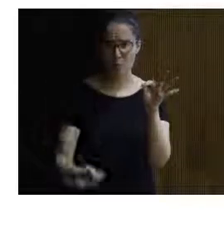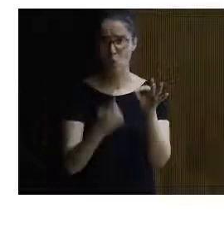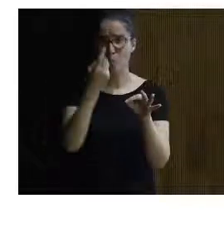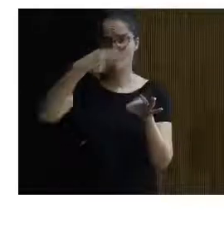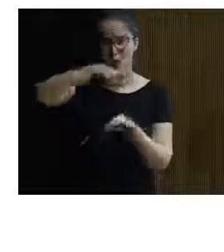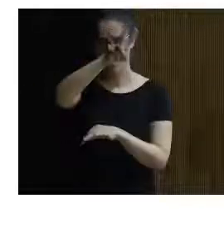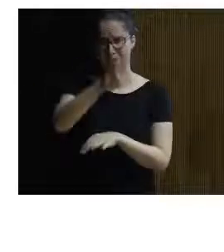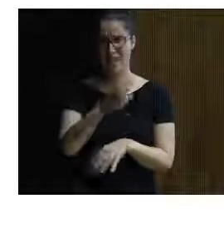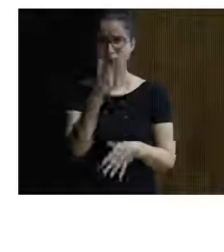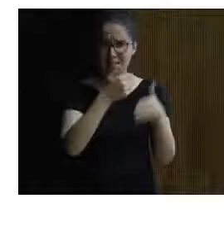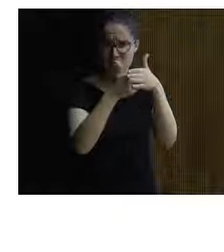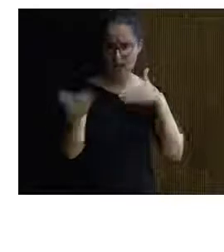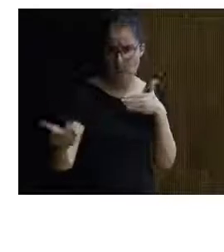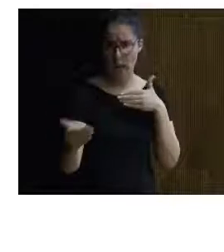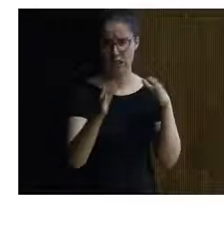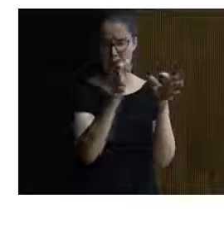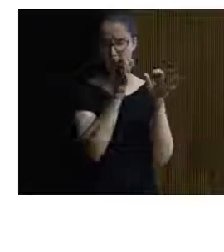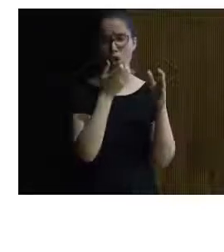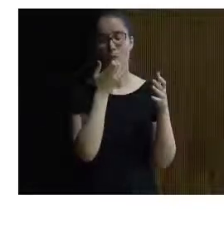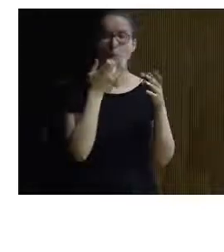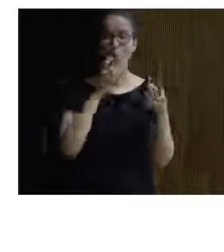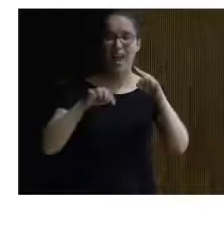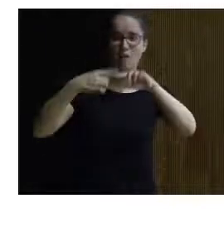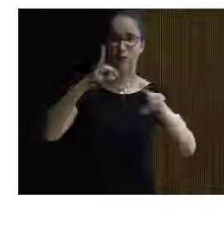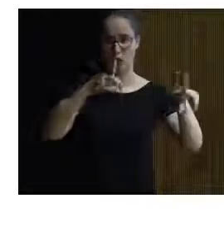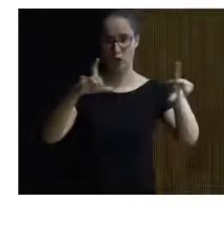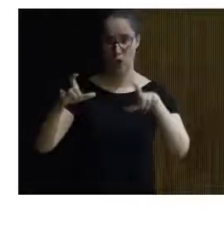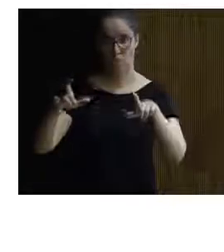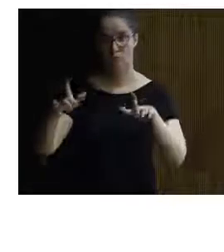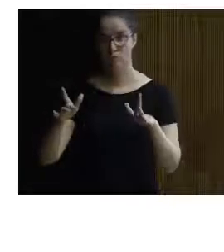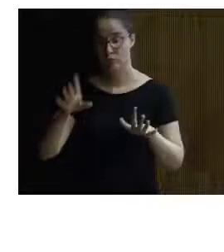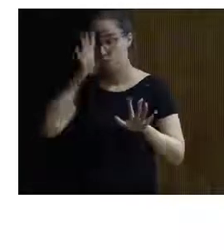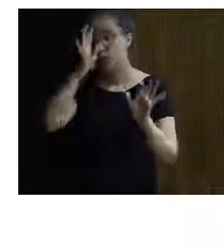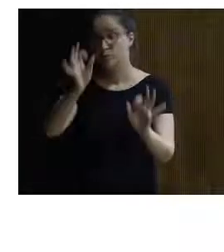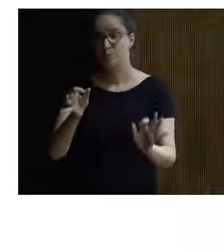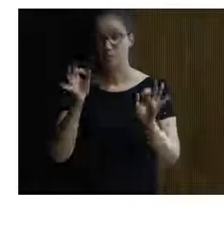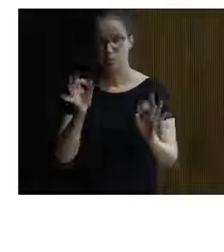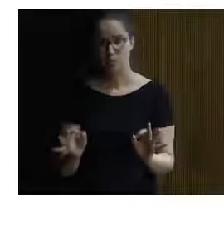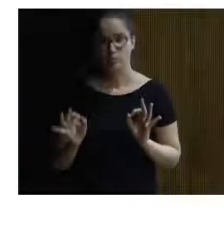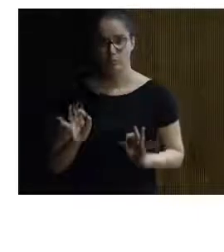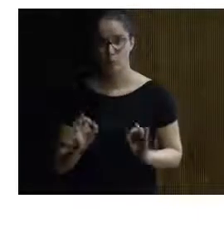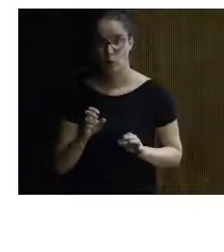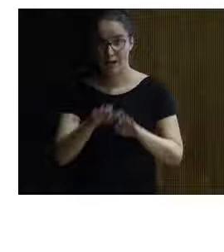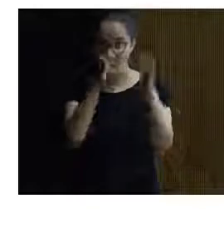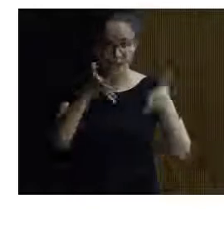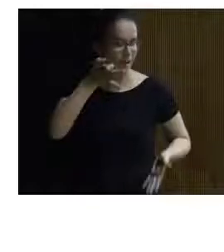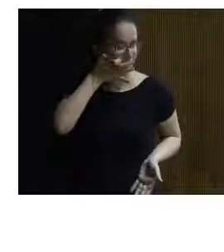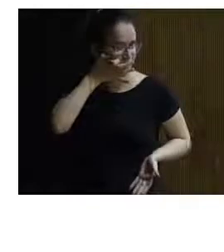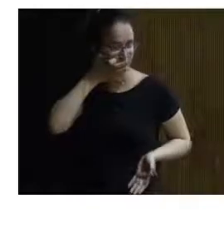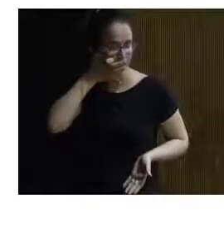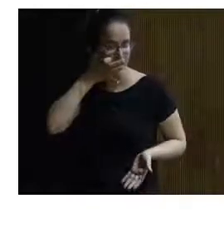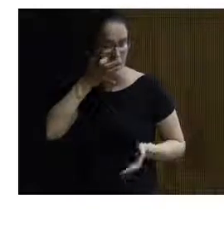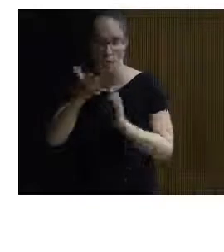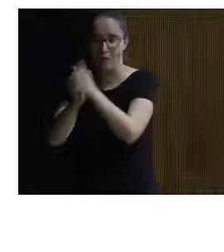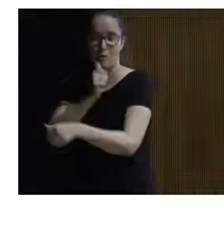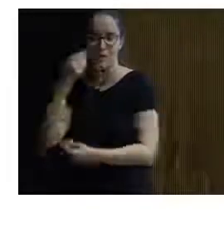cuadrado es que hace un efecto fotográfico lo que se ve en las réplicas evidentemente no es lo mismo ver una cueva original que